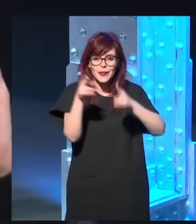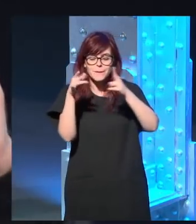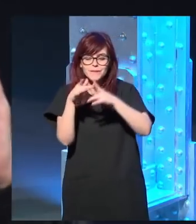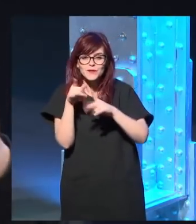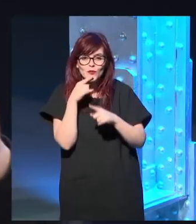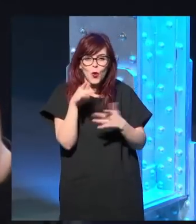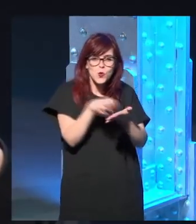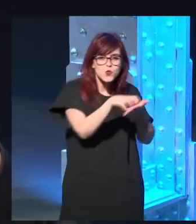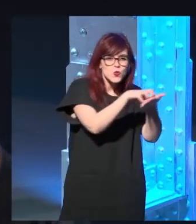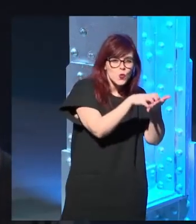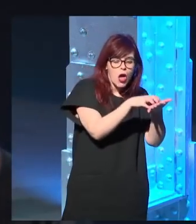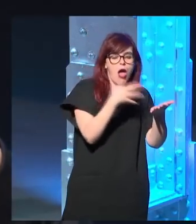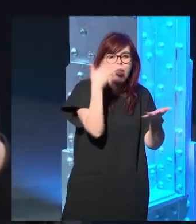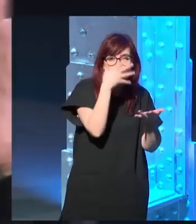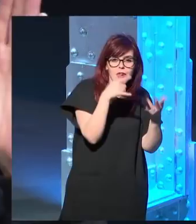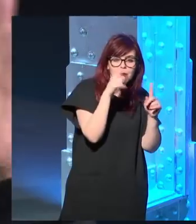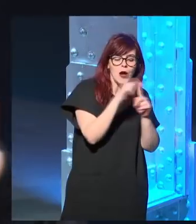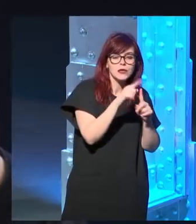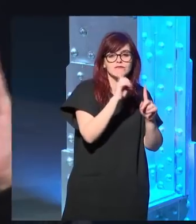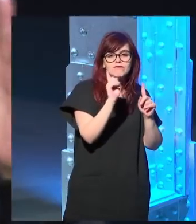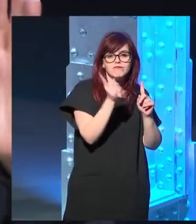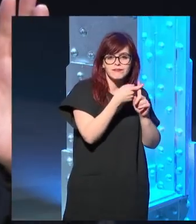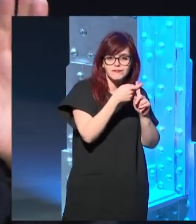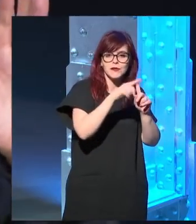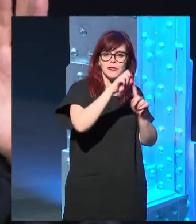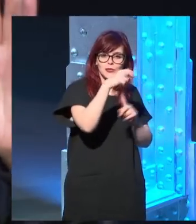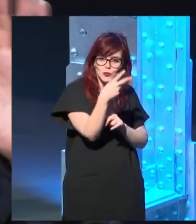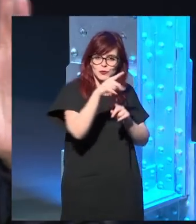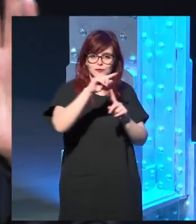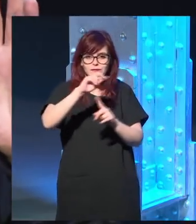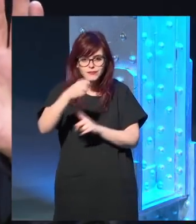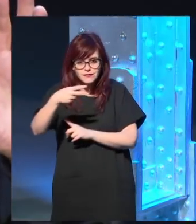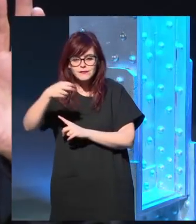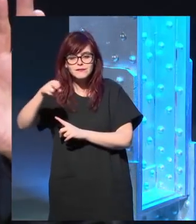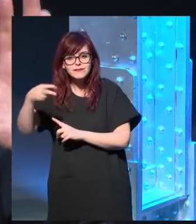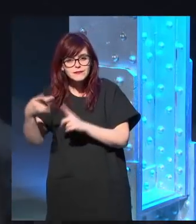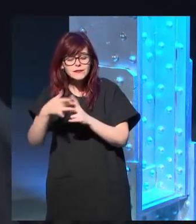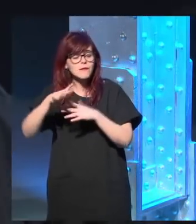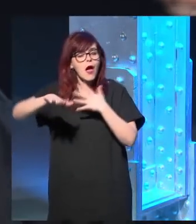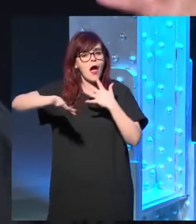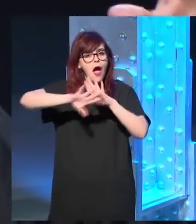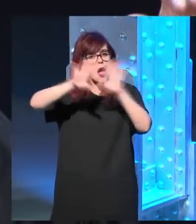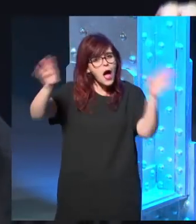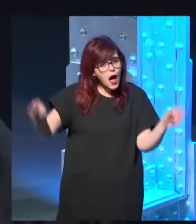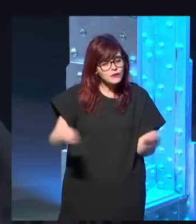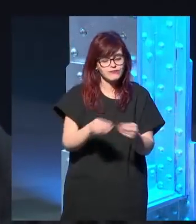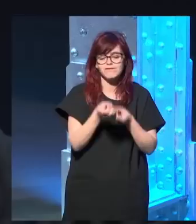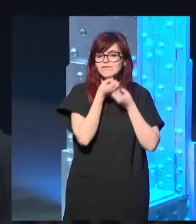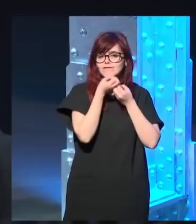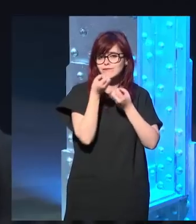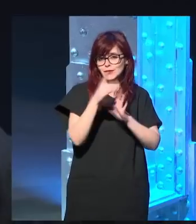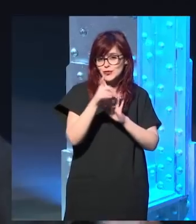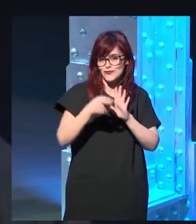resolviéndolos uno después de otro y al llegar a cierto momento harían masa crítica y se revelaría en todo